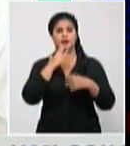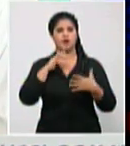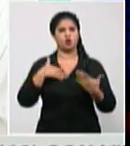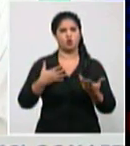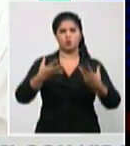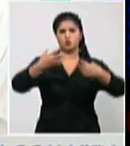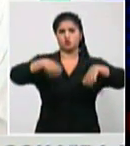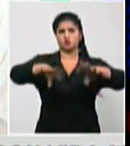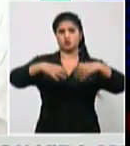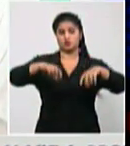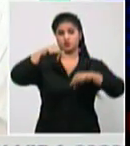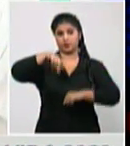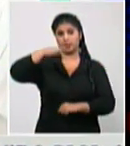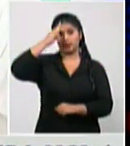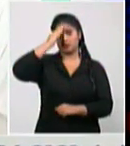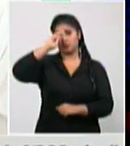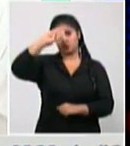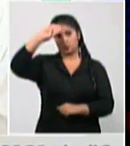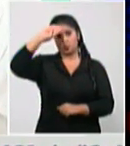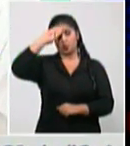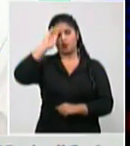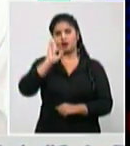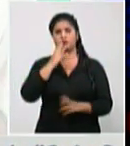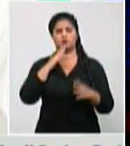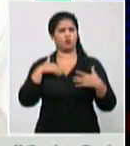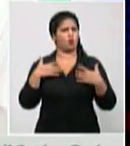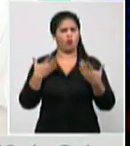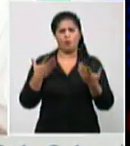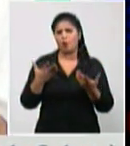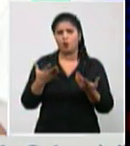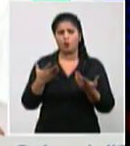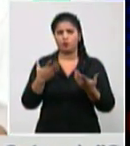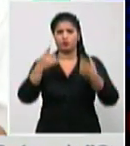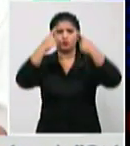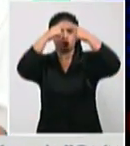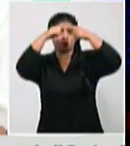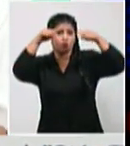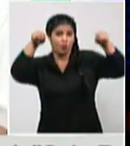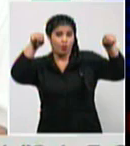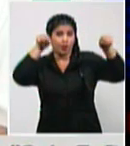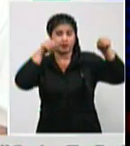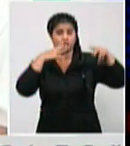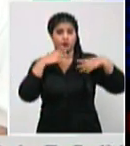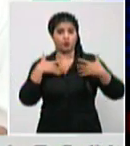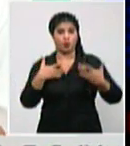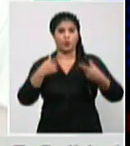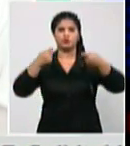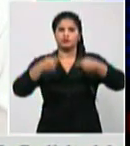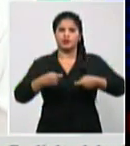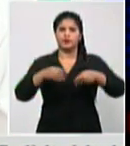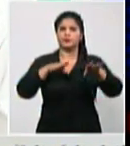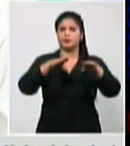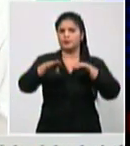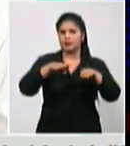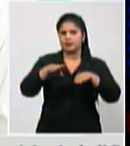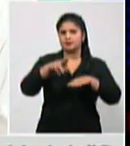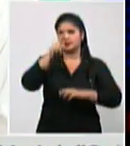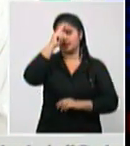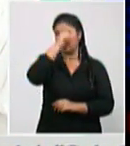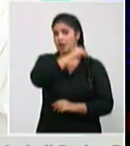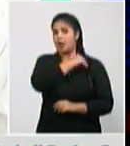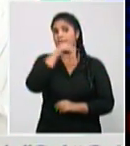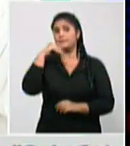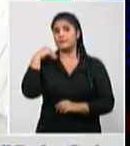decimos en buen cubano y sobre todo cómo se tiene que estar preparando el sistema de salud y la sociedad